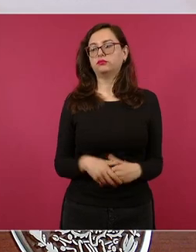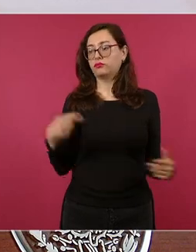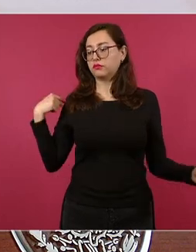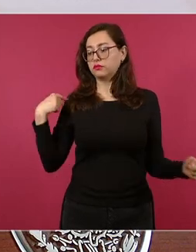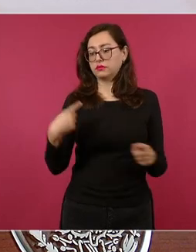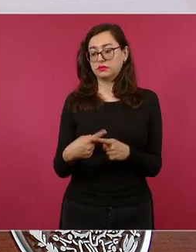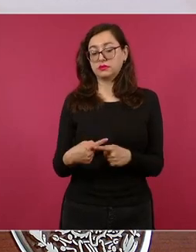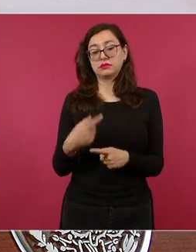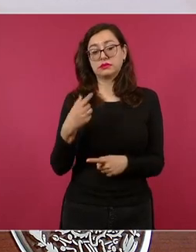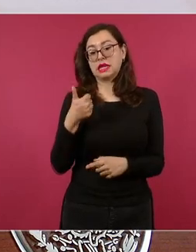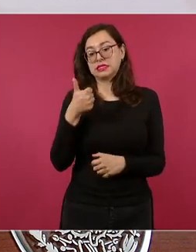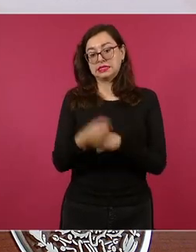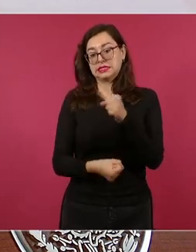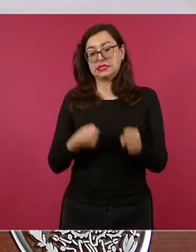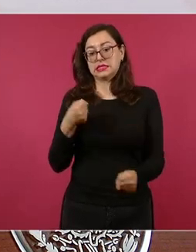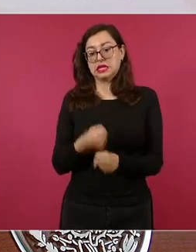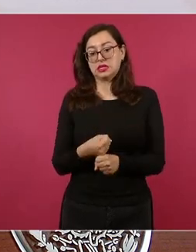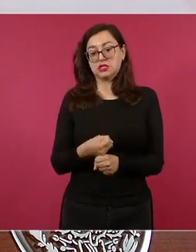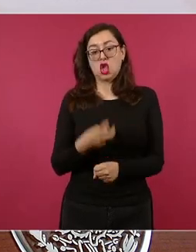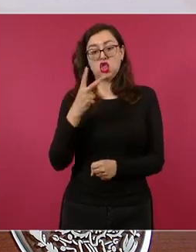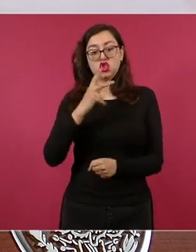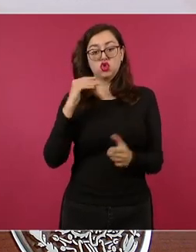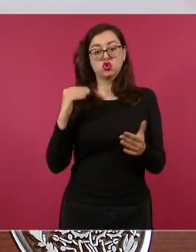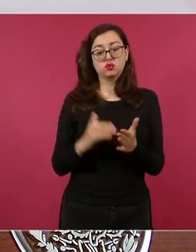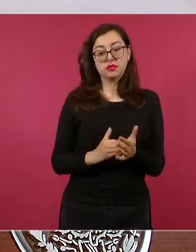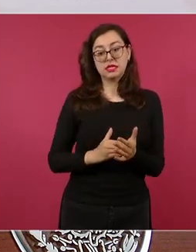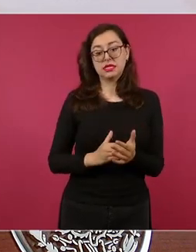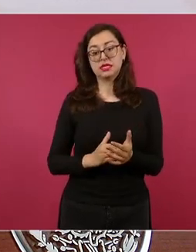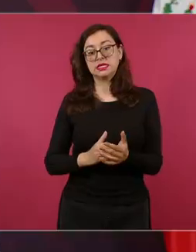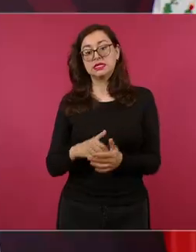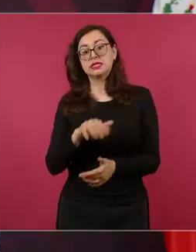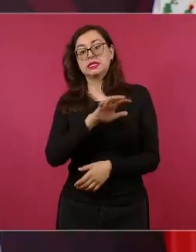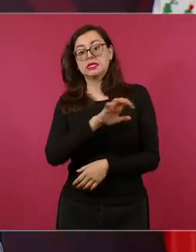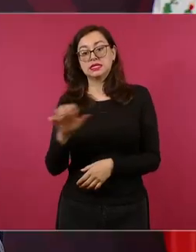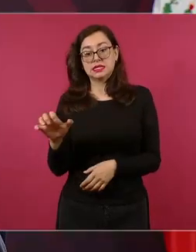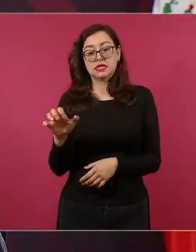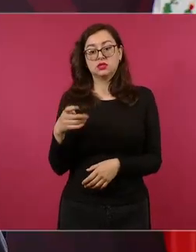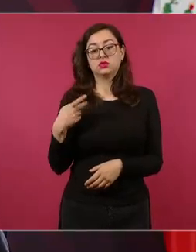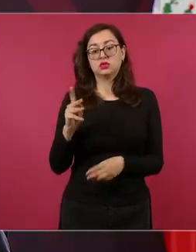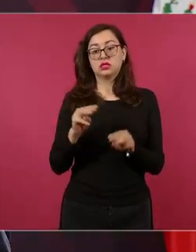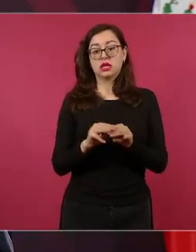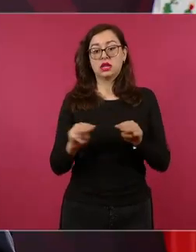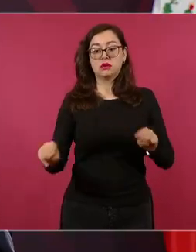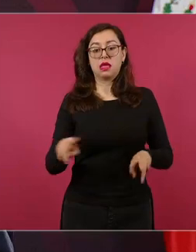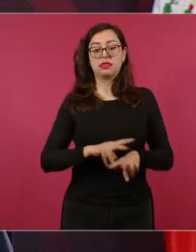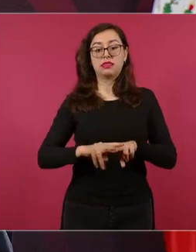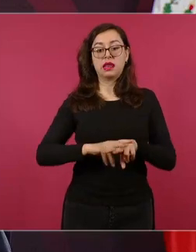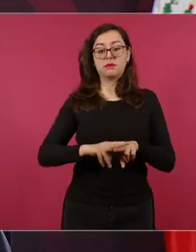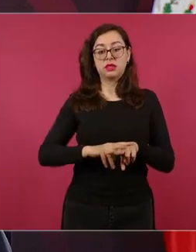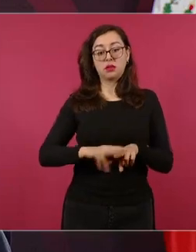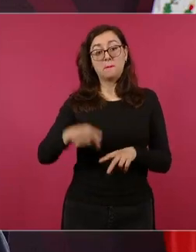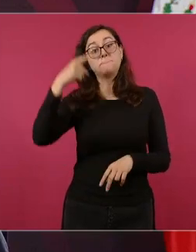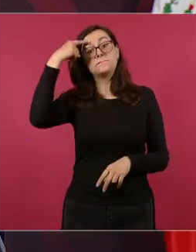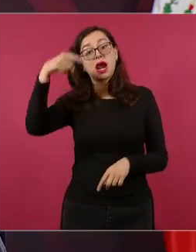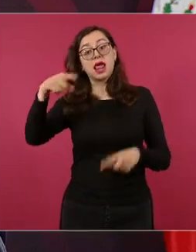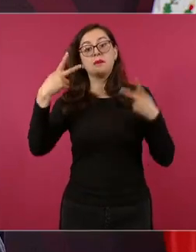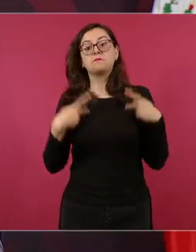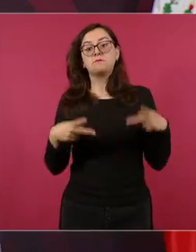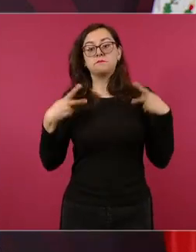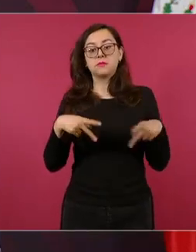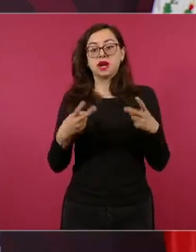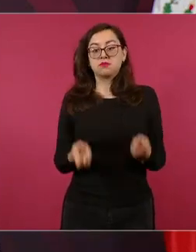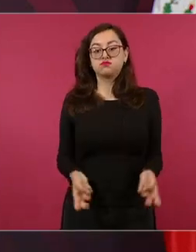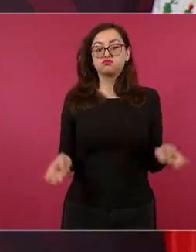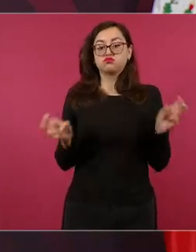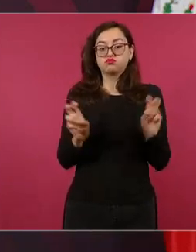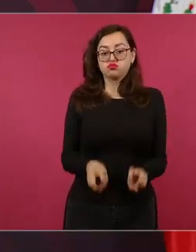dos mil quinientos kilómetros de vías para trenes de pasajeros incluyendo el tren maya